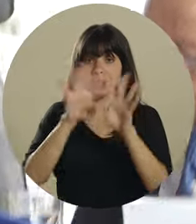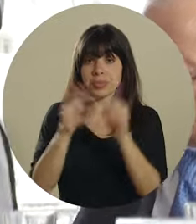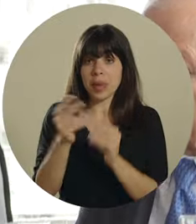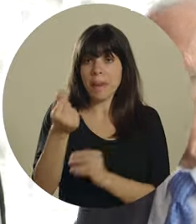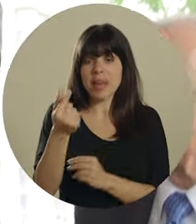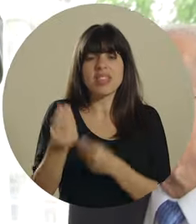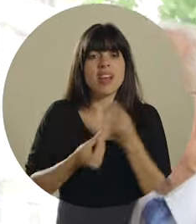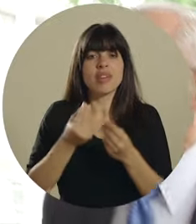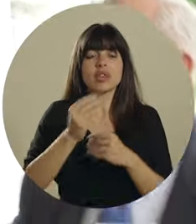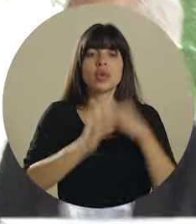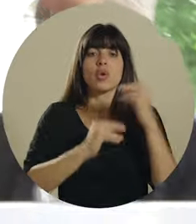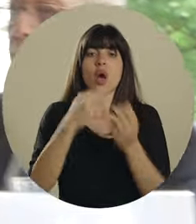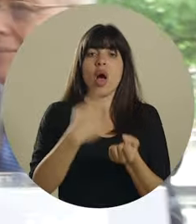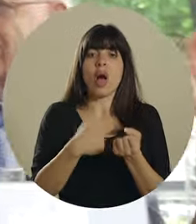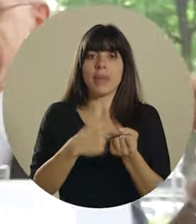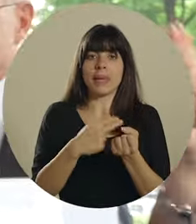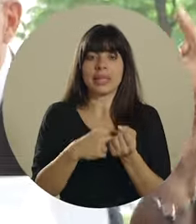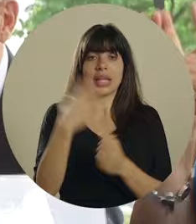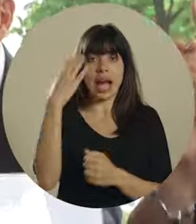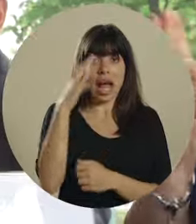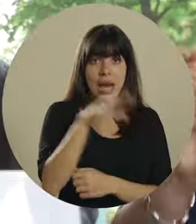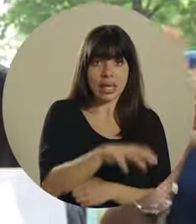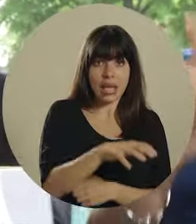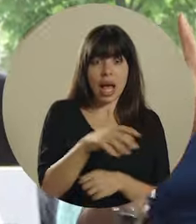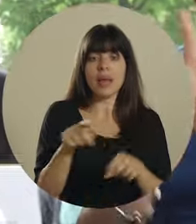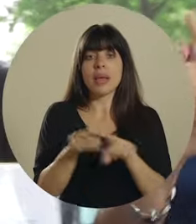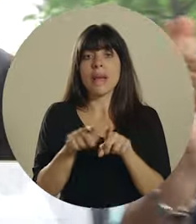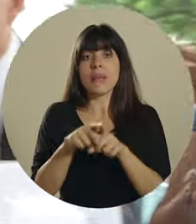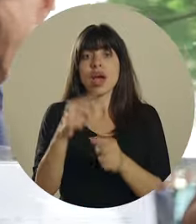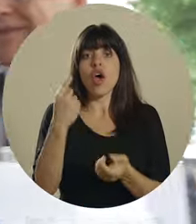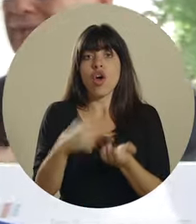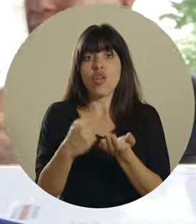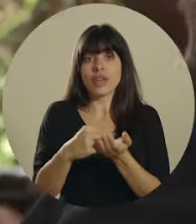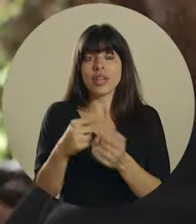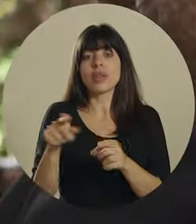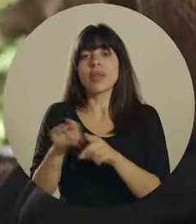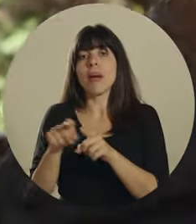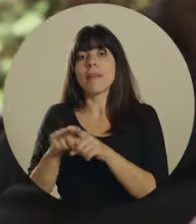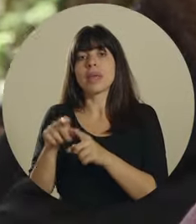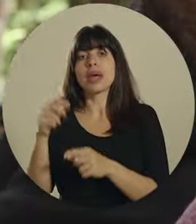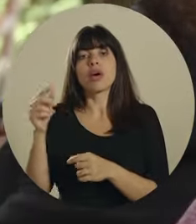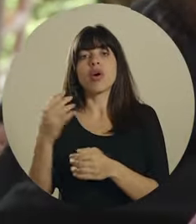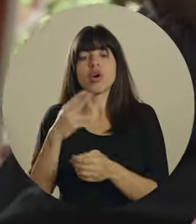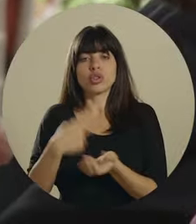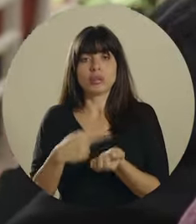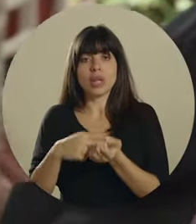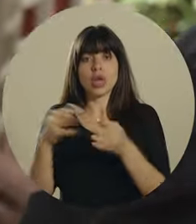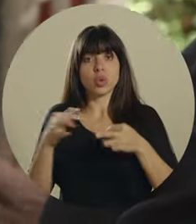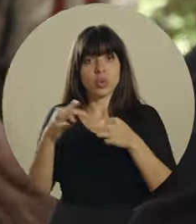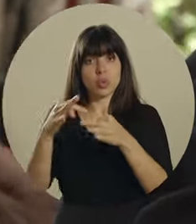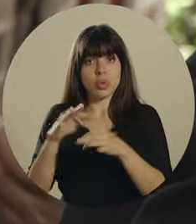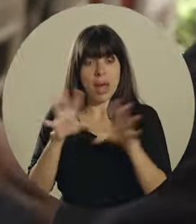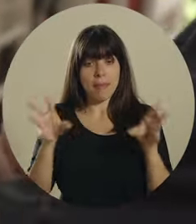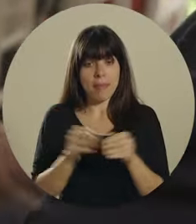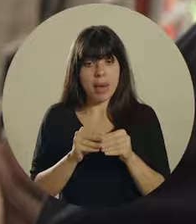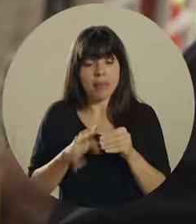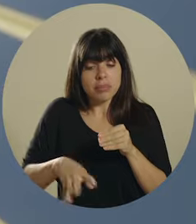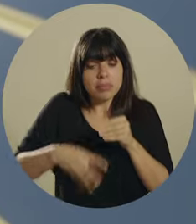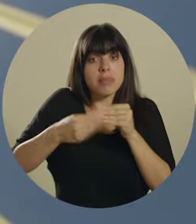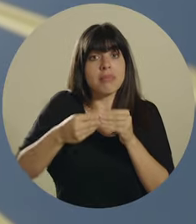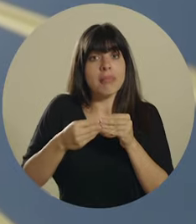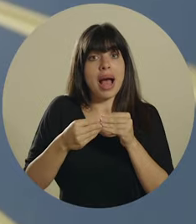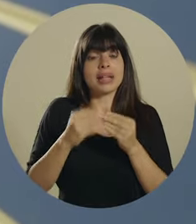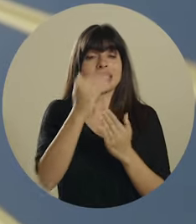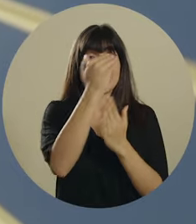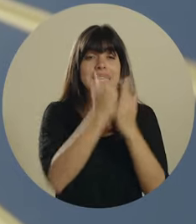Con este dinero se construirán los hospitales Max Peralta de Cartago, Manuel Mora de Golfito y William Allen de Turrialba. Además,